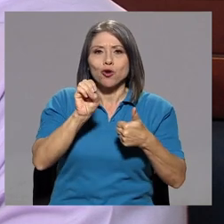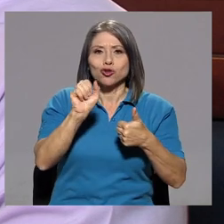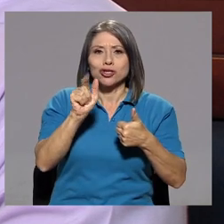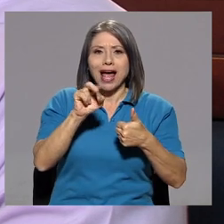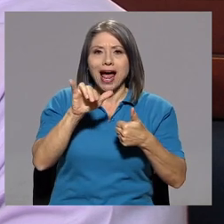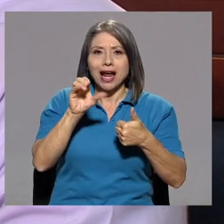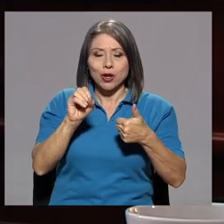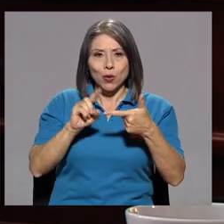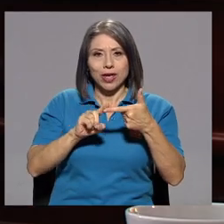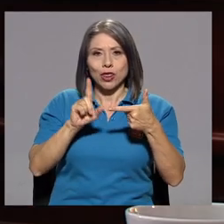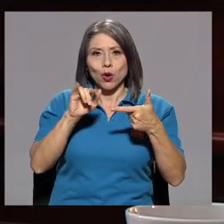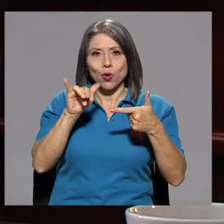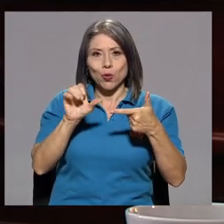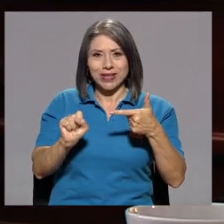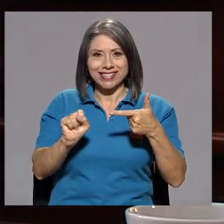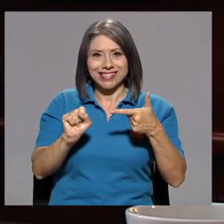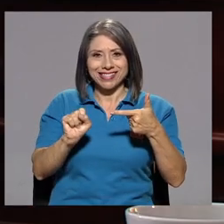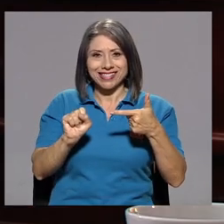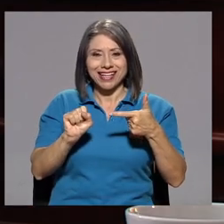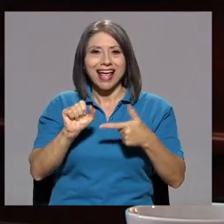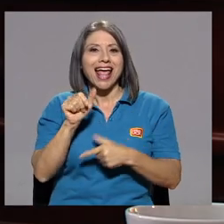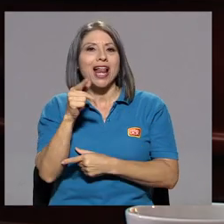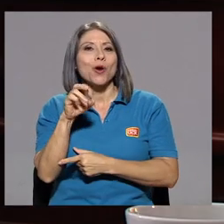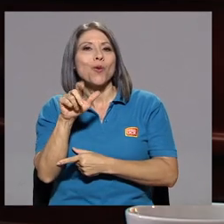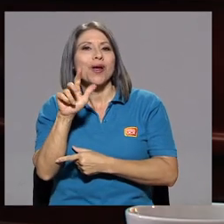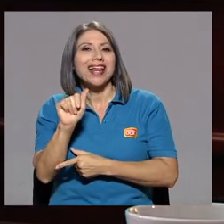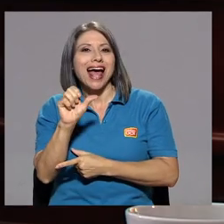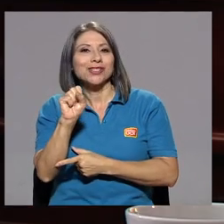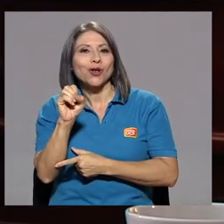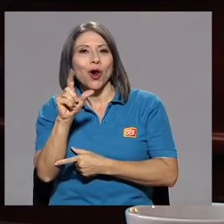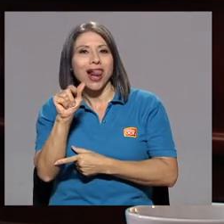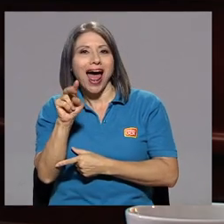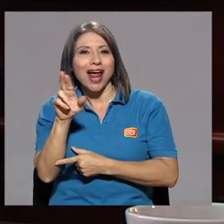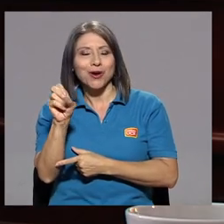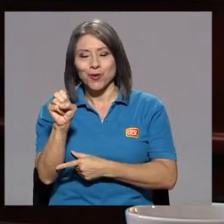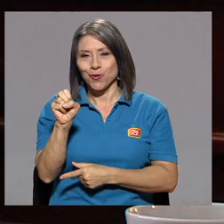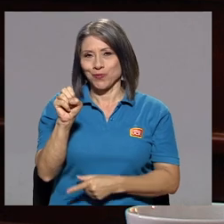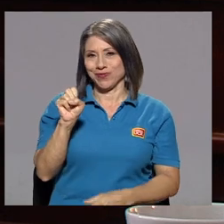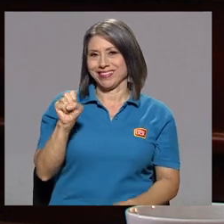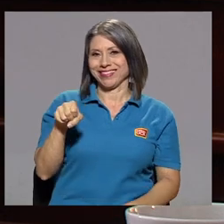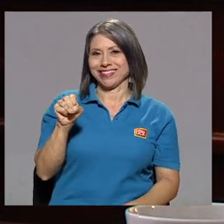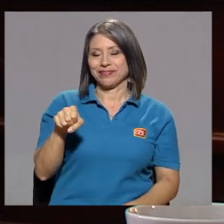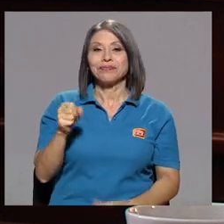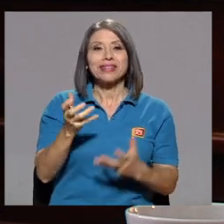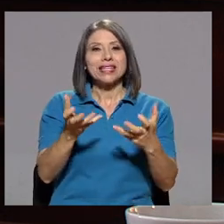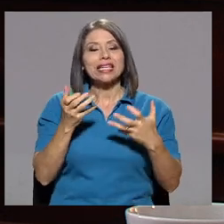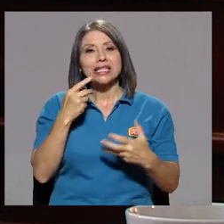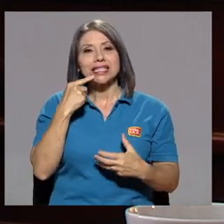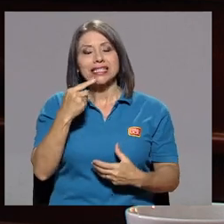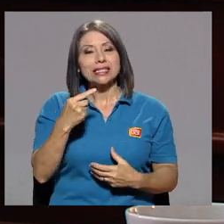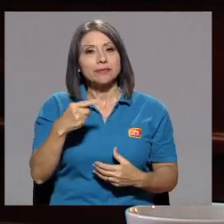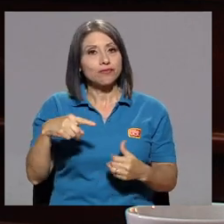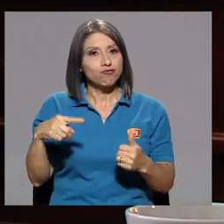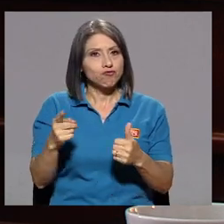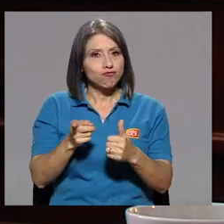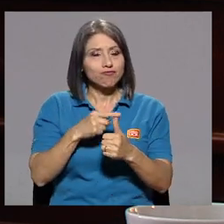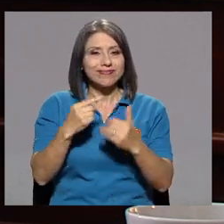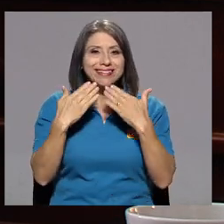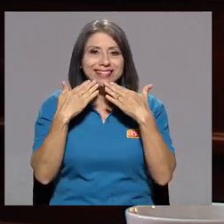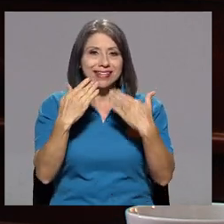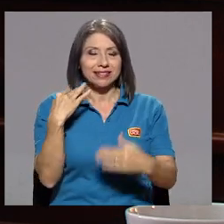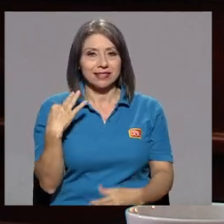y don Luis, el Huila Solano. El Huila Solano. Bueno, quiero decirles que primero